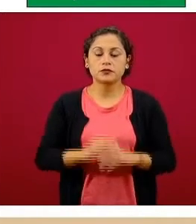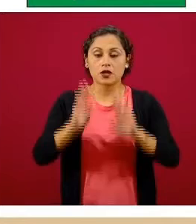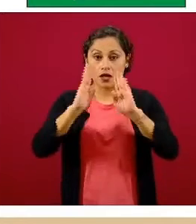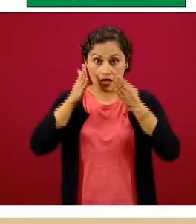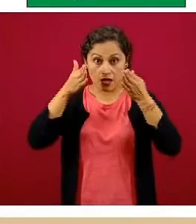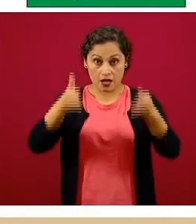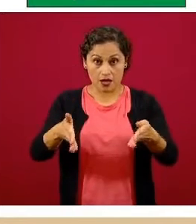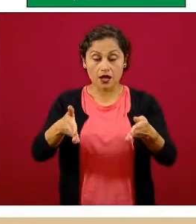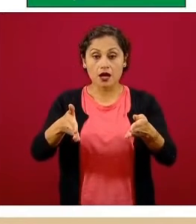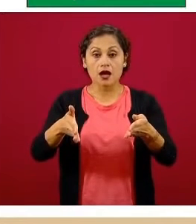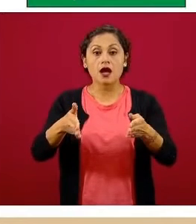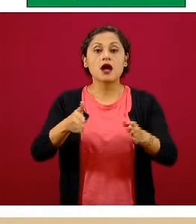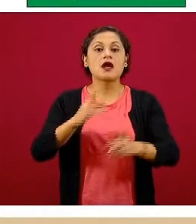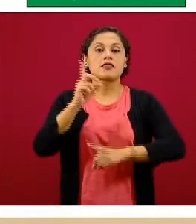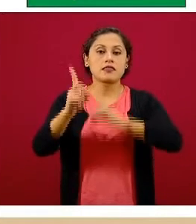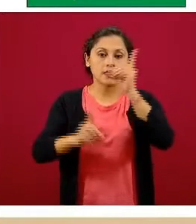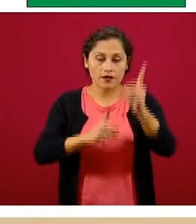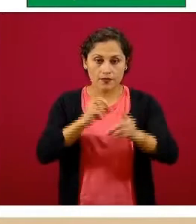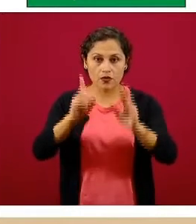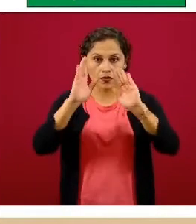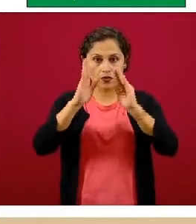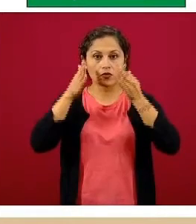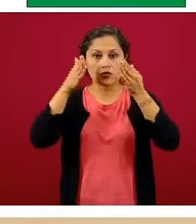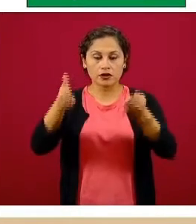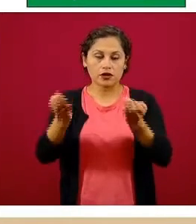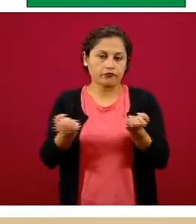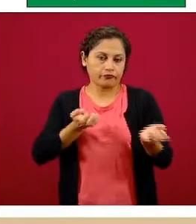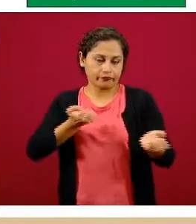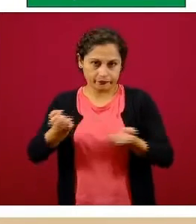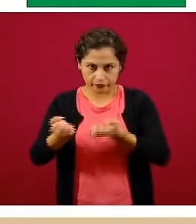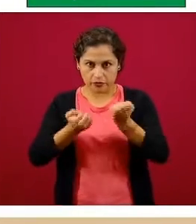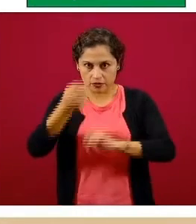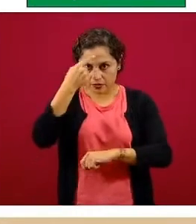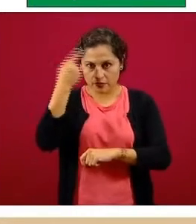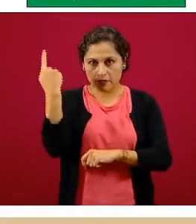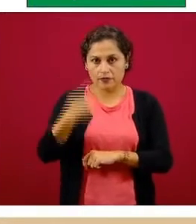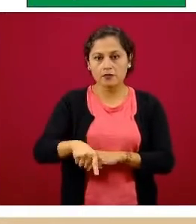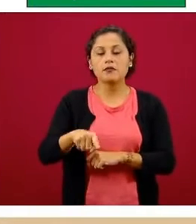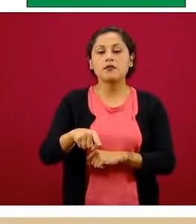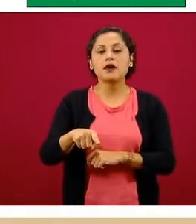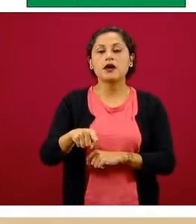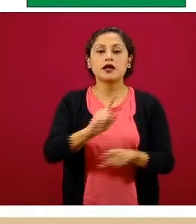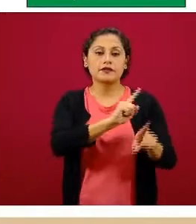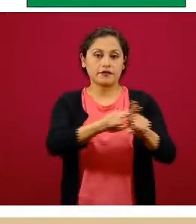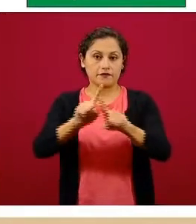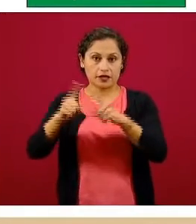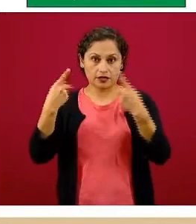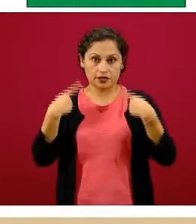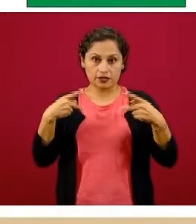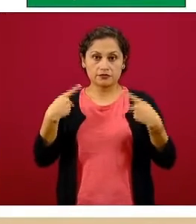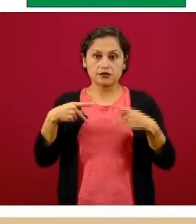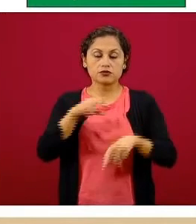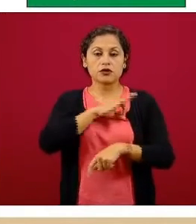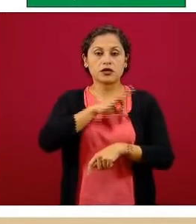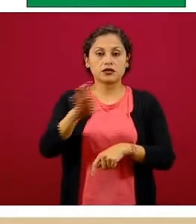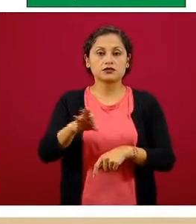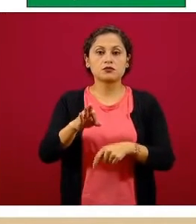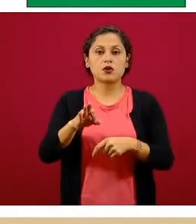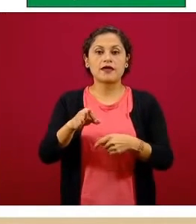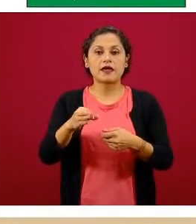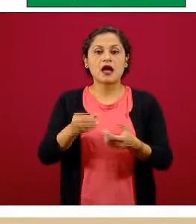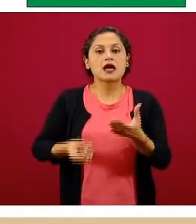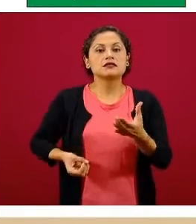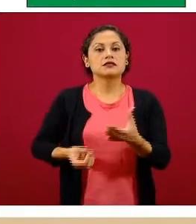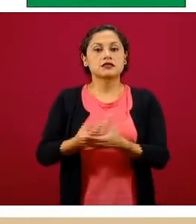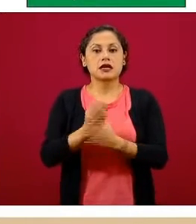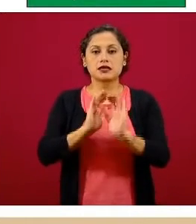deportiva o de activación física, para que toda la población pueda tener áreas en las cuales pueda salir